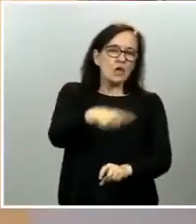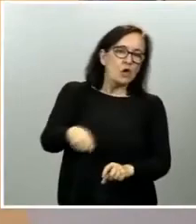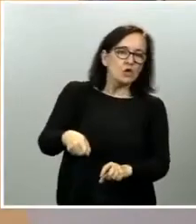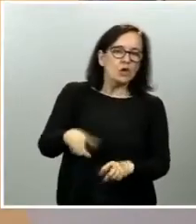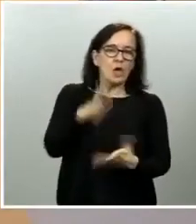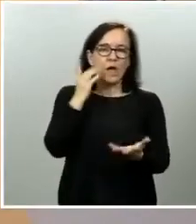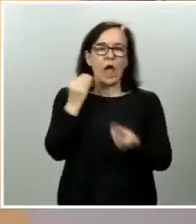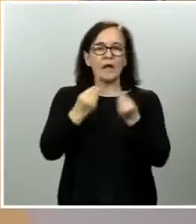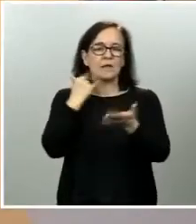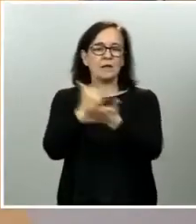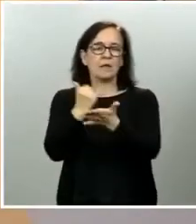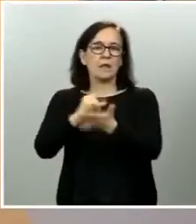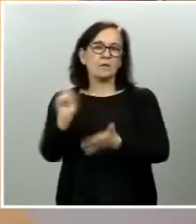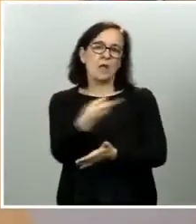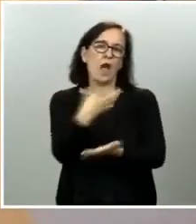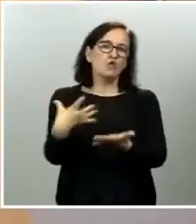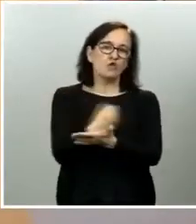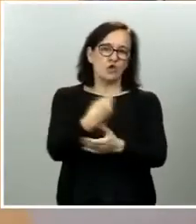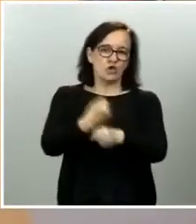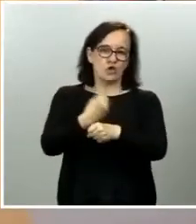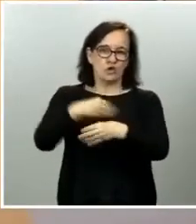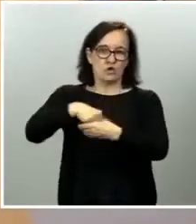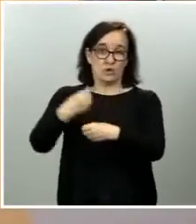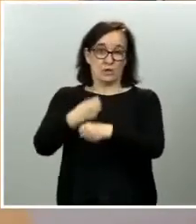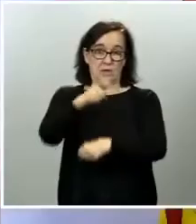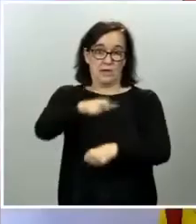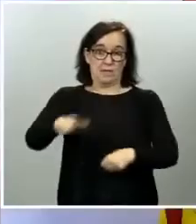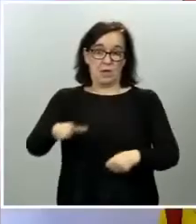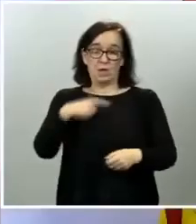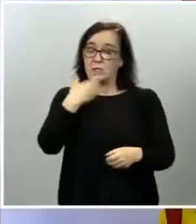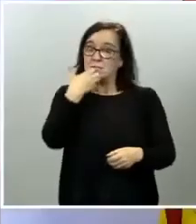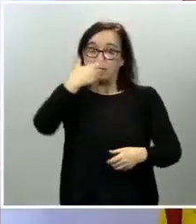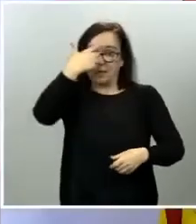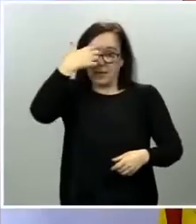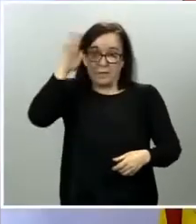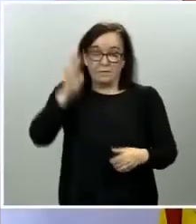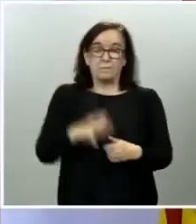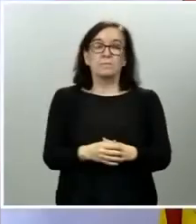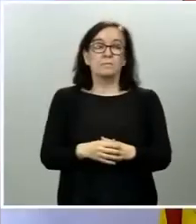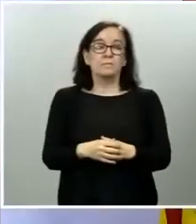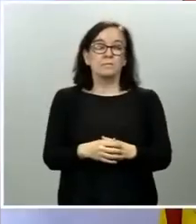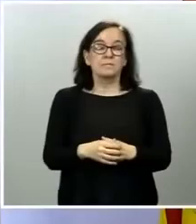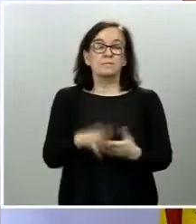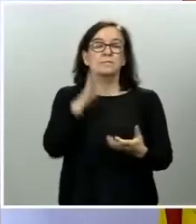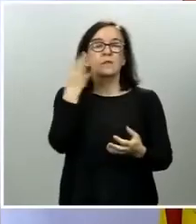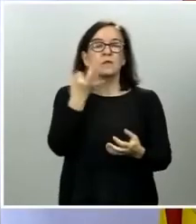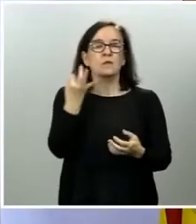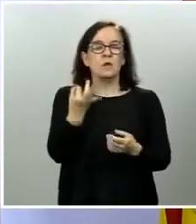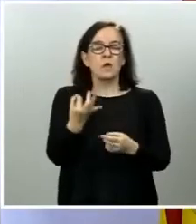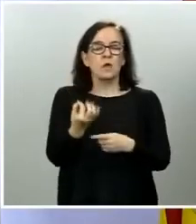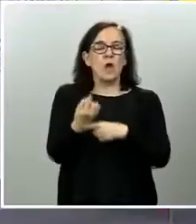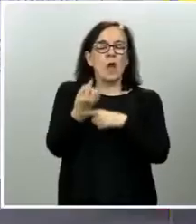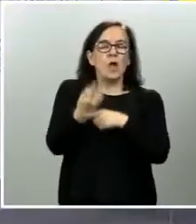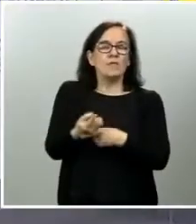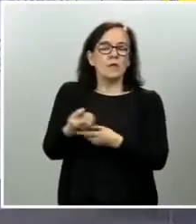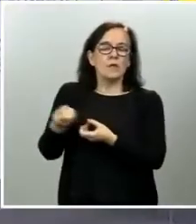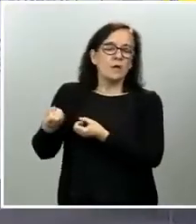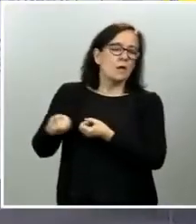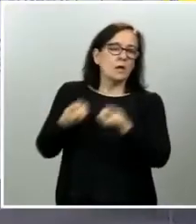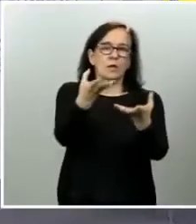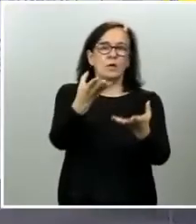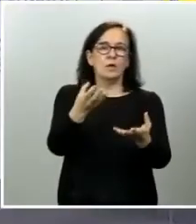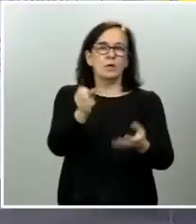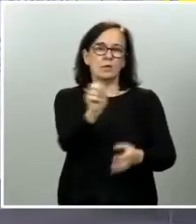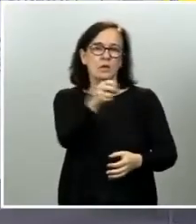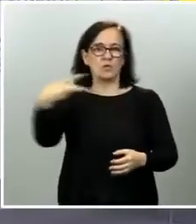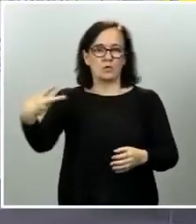a todos sus empleados y, en su caso, si tendrían obligación de comunicar los resultados de esos test al